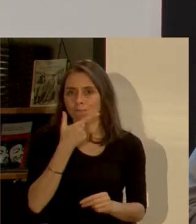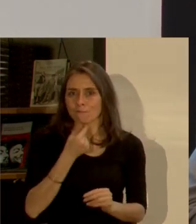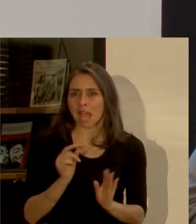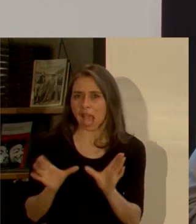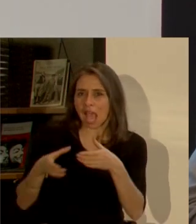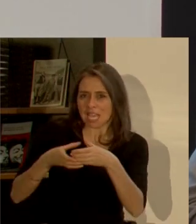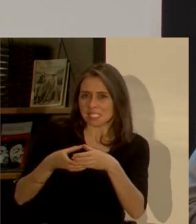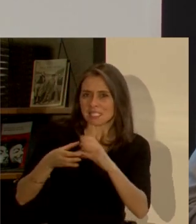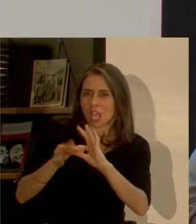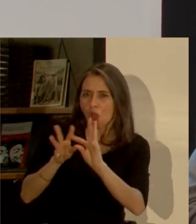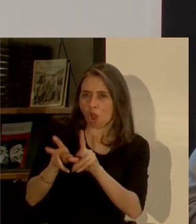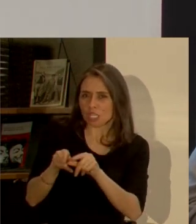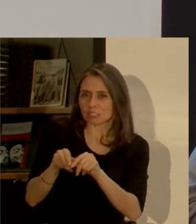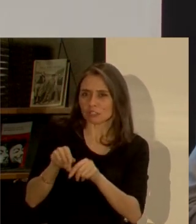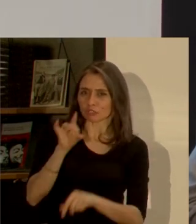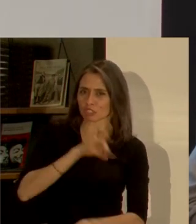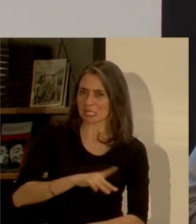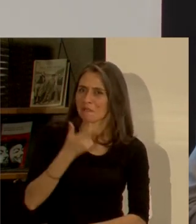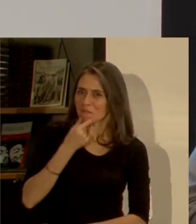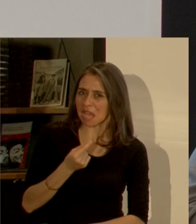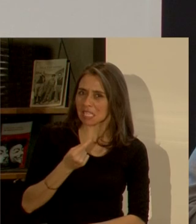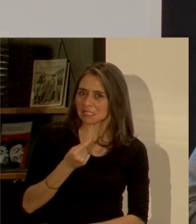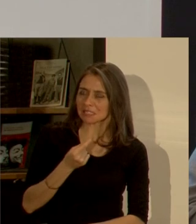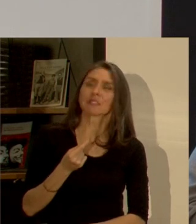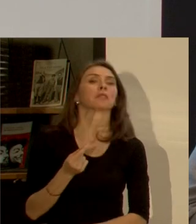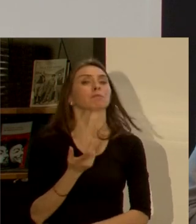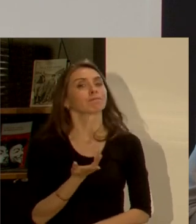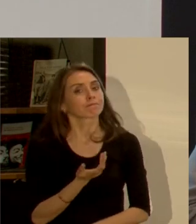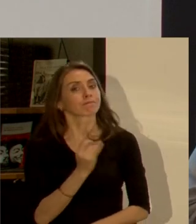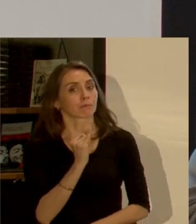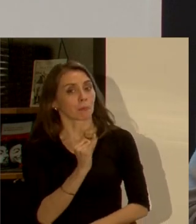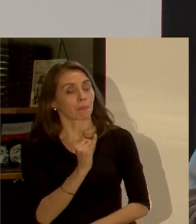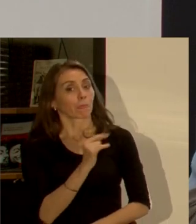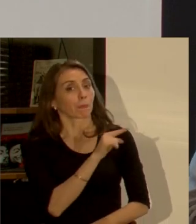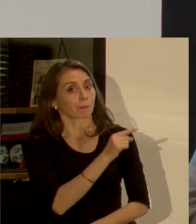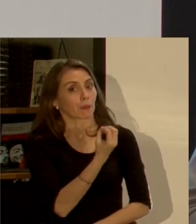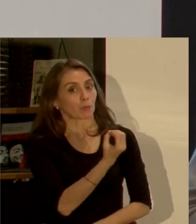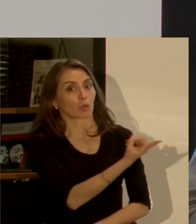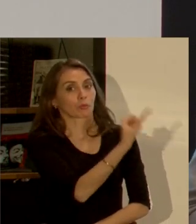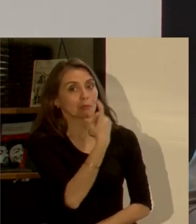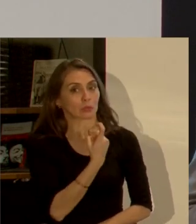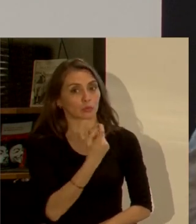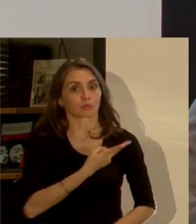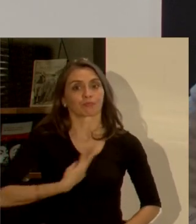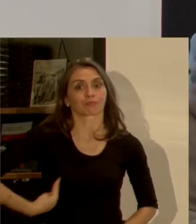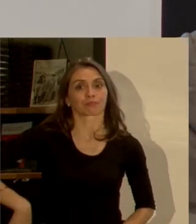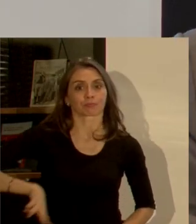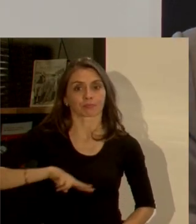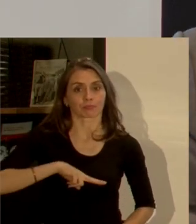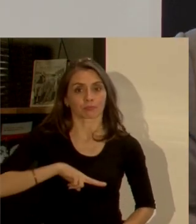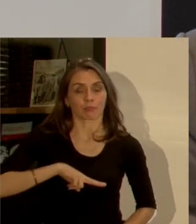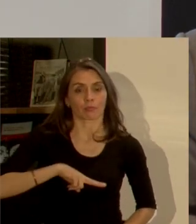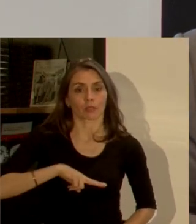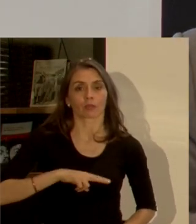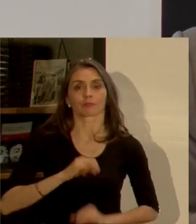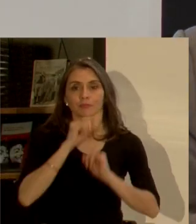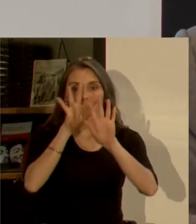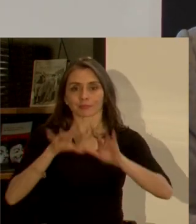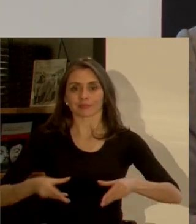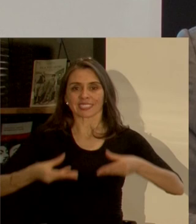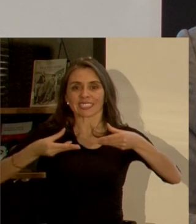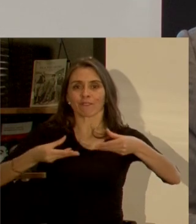formar organizaciones en nuestro país? Sí es una buena pregunta nosotros en el informe